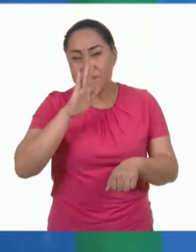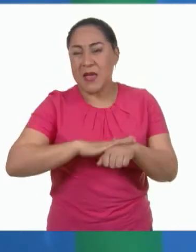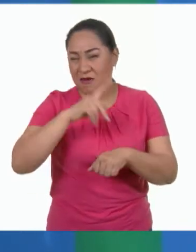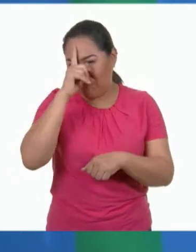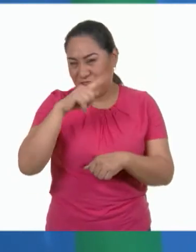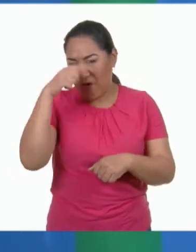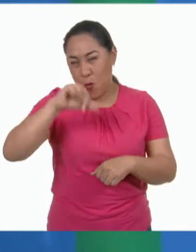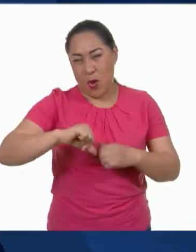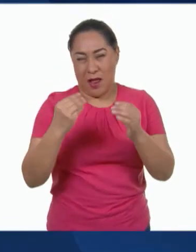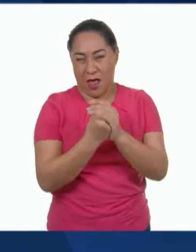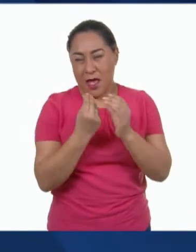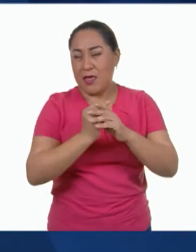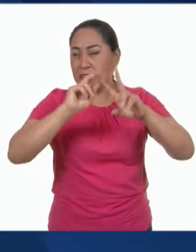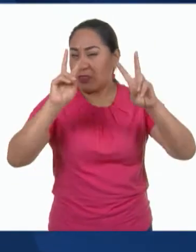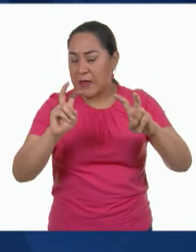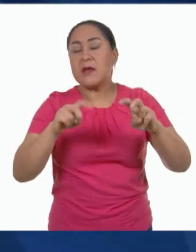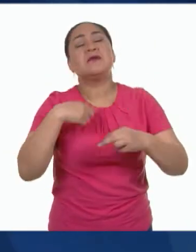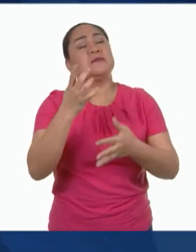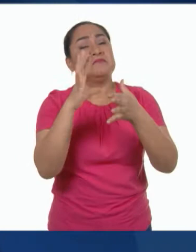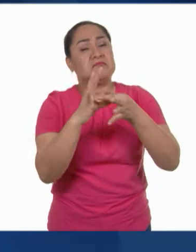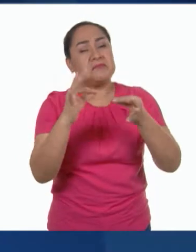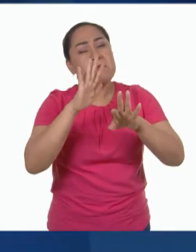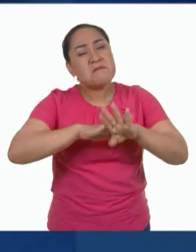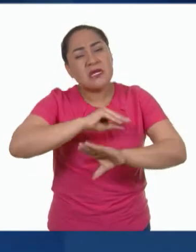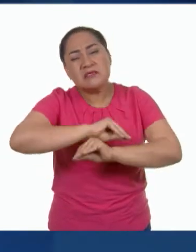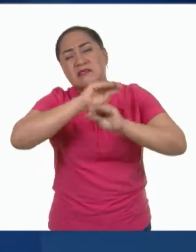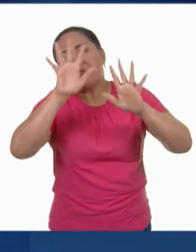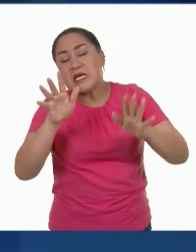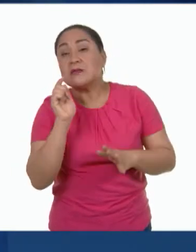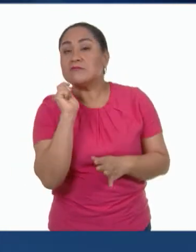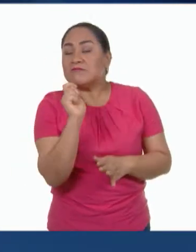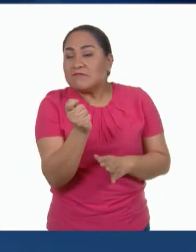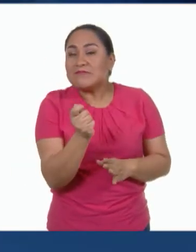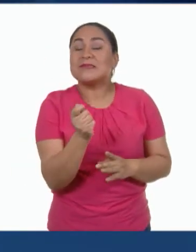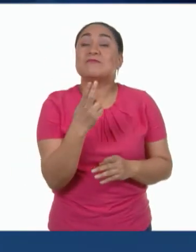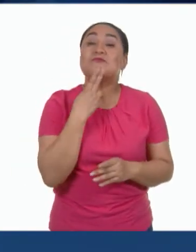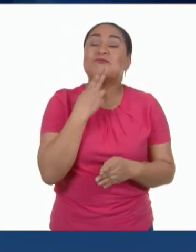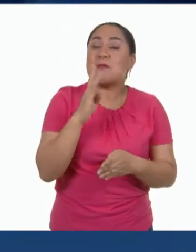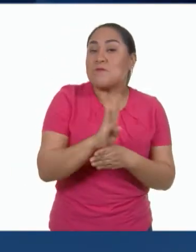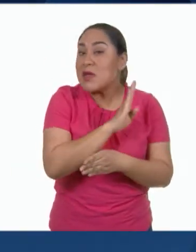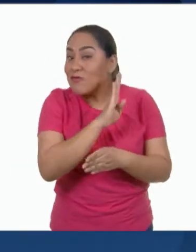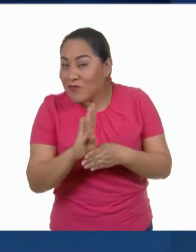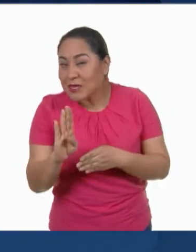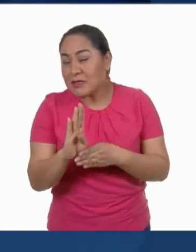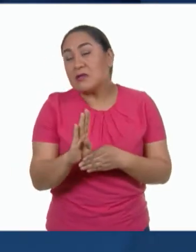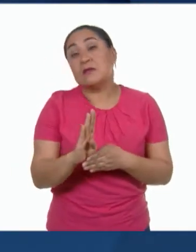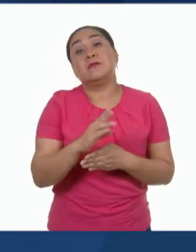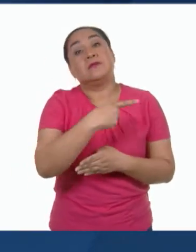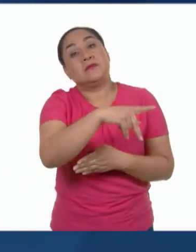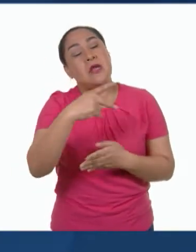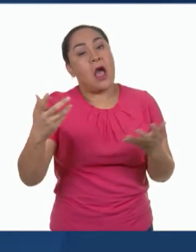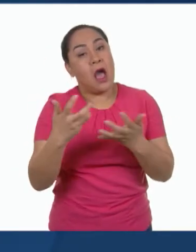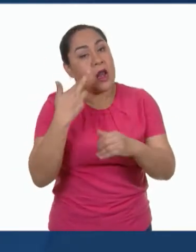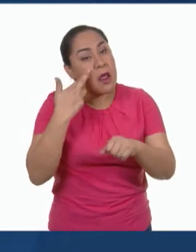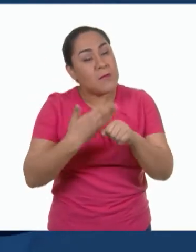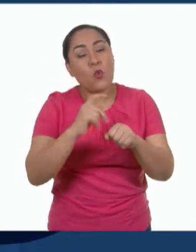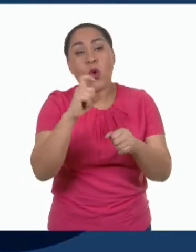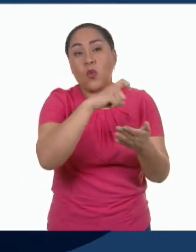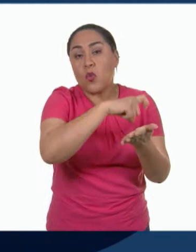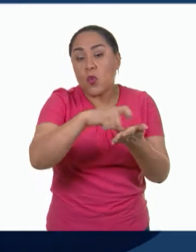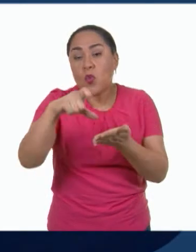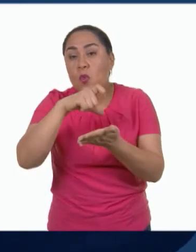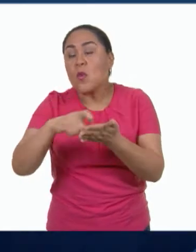de hoy, platicaremos más detalladamente acerca de los beneficios que trae consigo el llevar a cabo prácticas de consumo